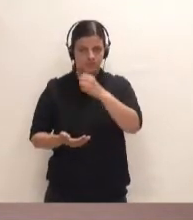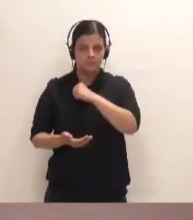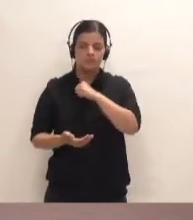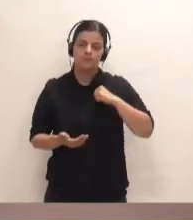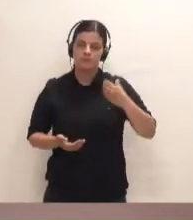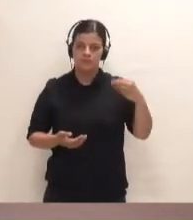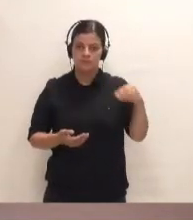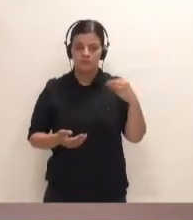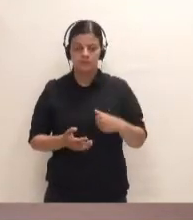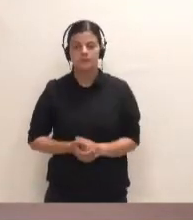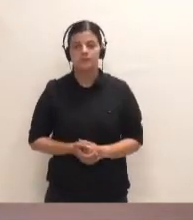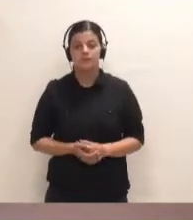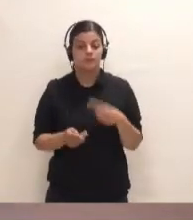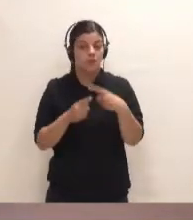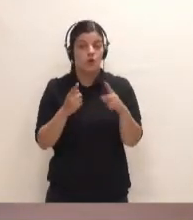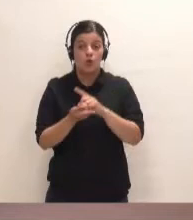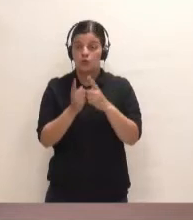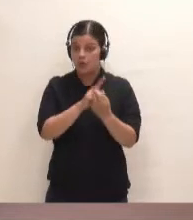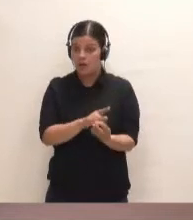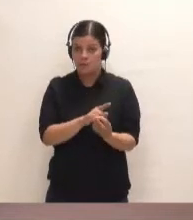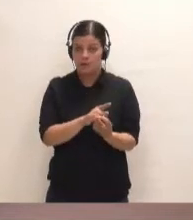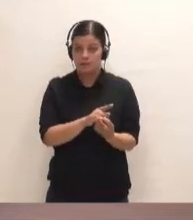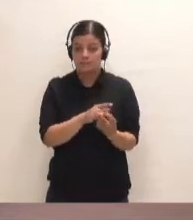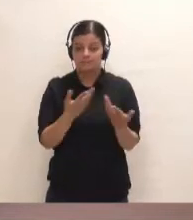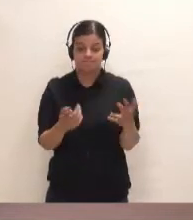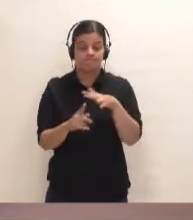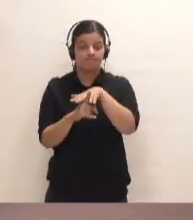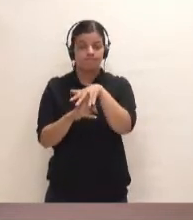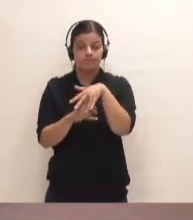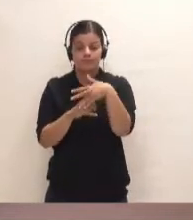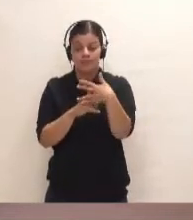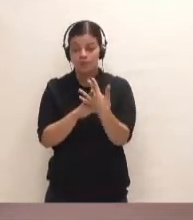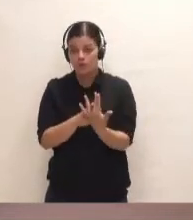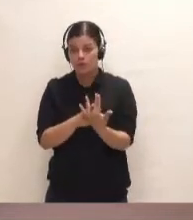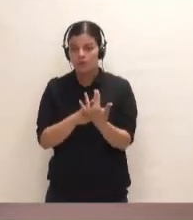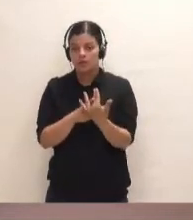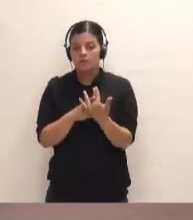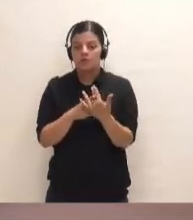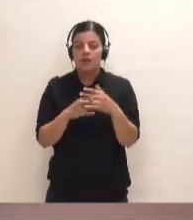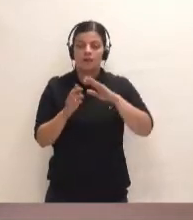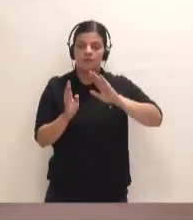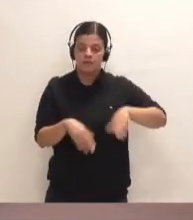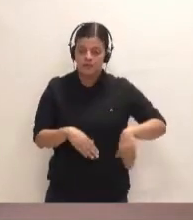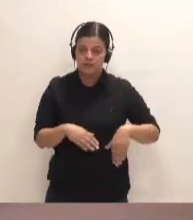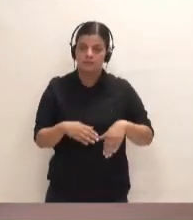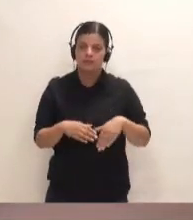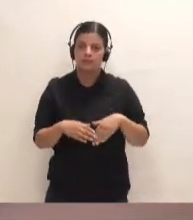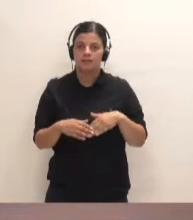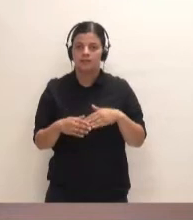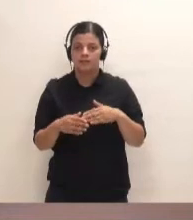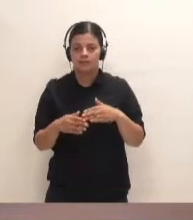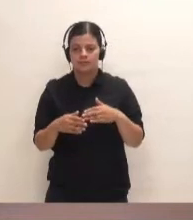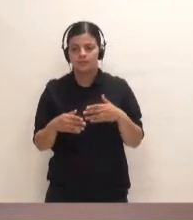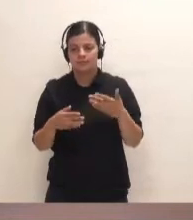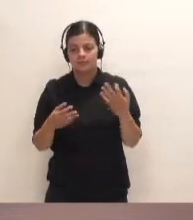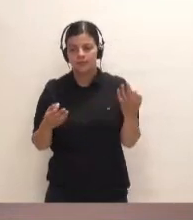las cosas cambian y las circunstancias derivan en que tengamos que